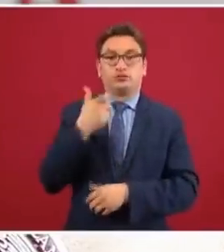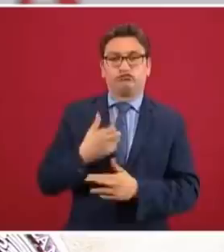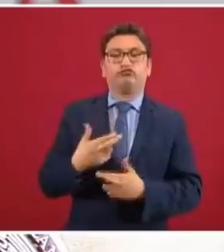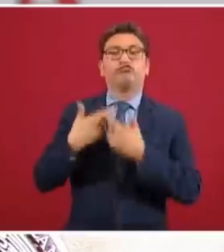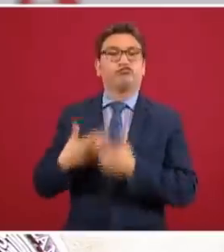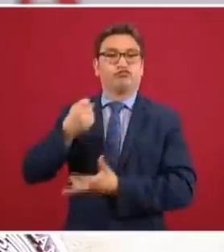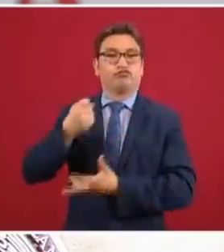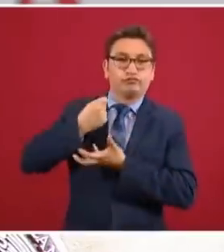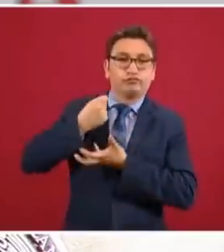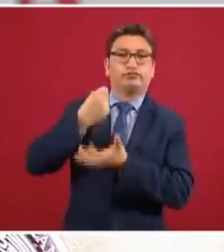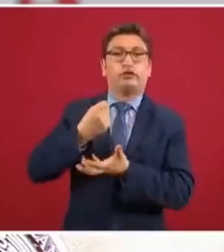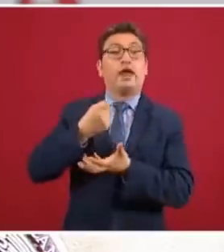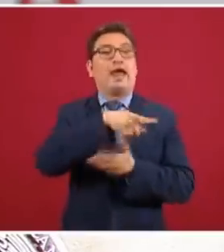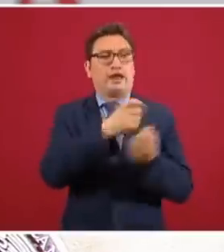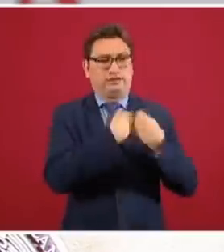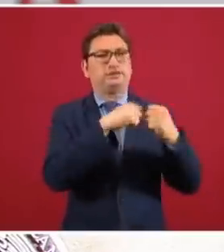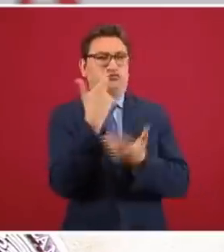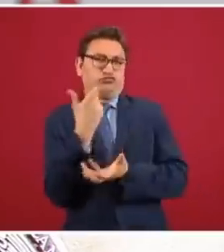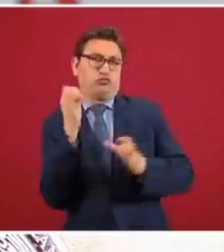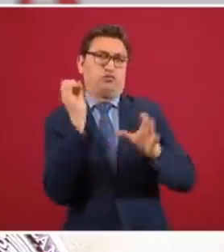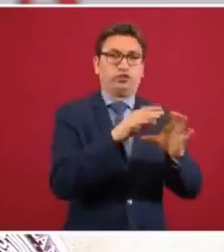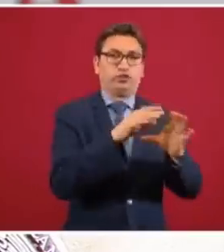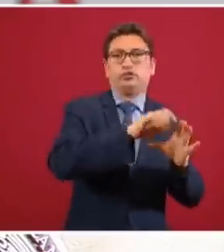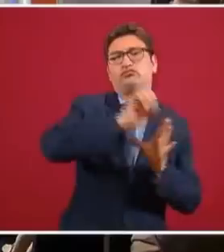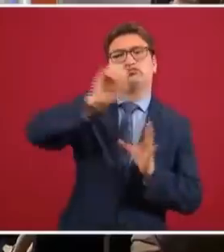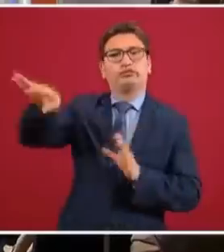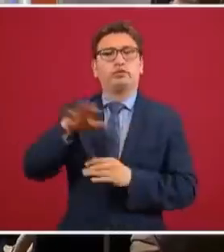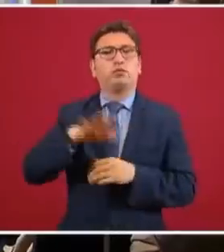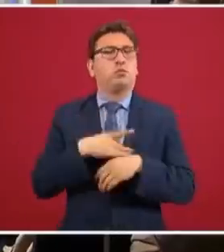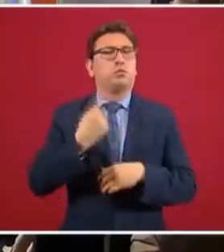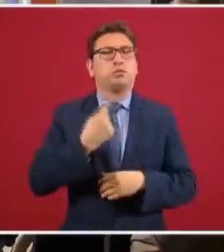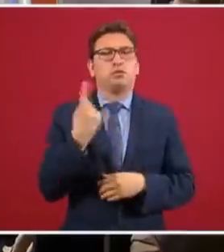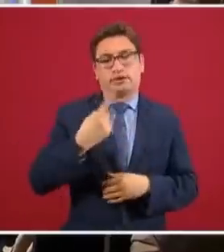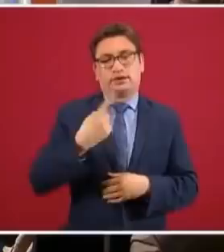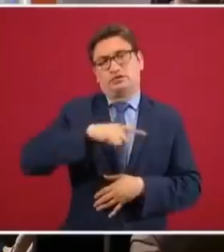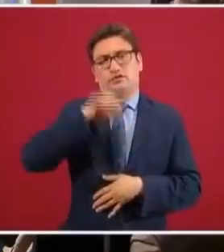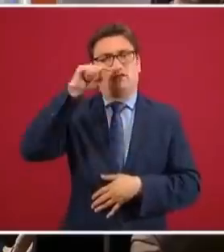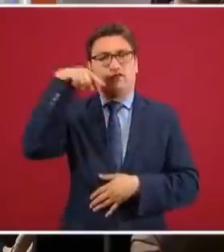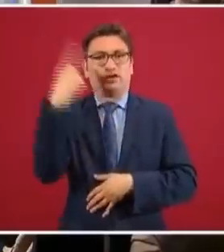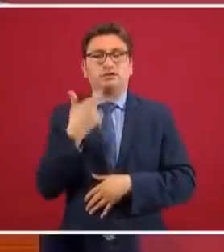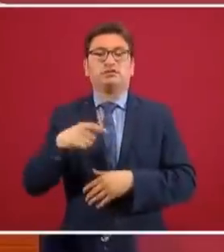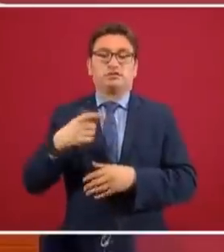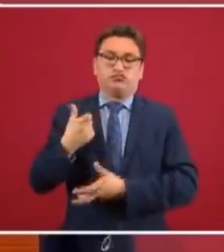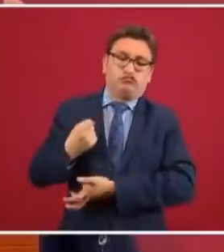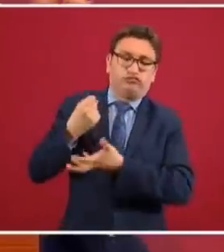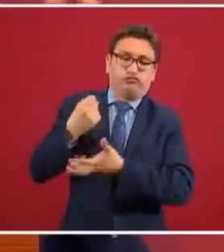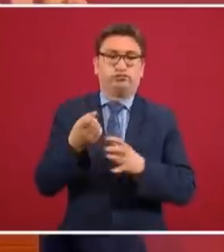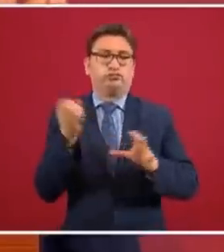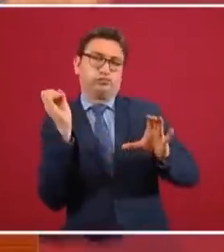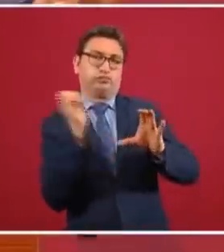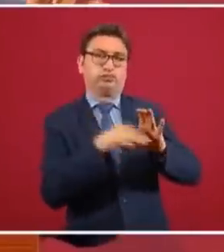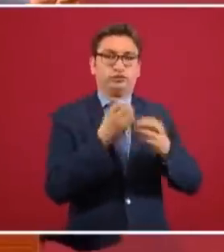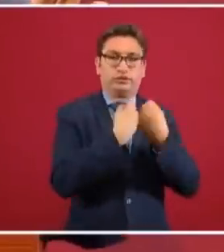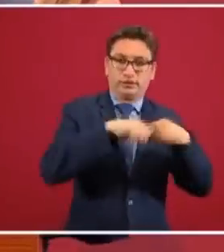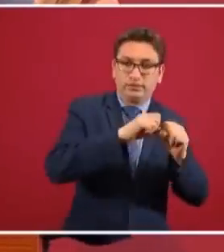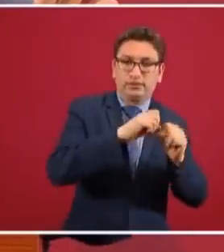utiliza el vehículo del Seguro Social por una razón, porque nosotros podemos darles este seguimiento a los patrones para